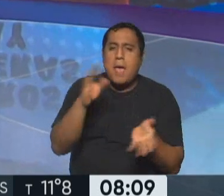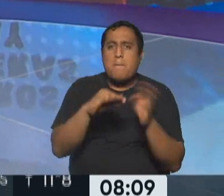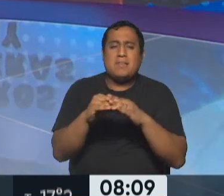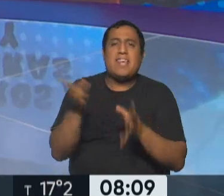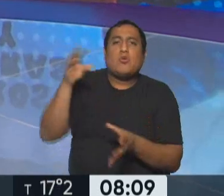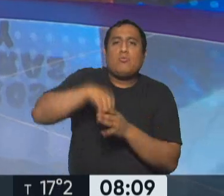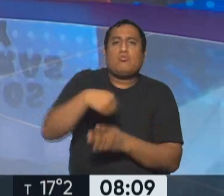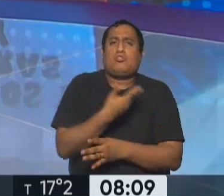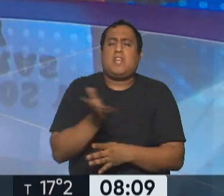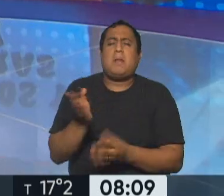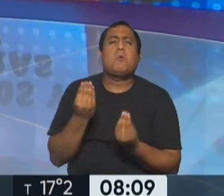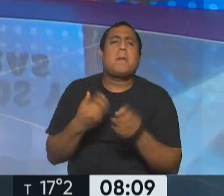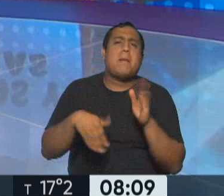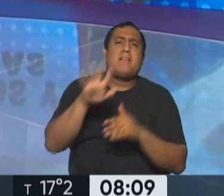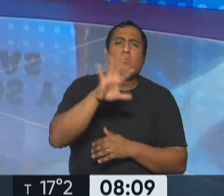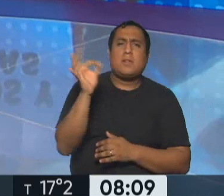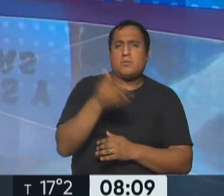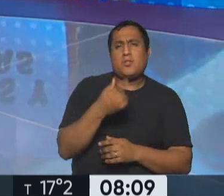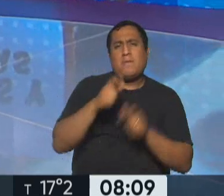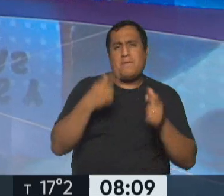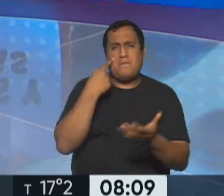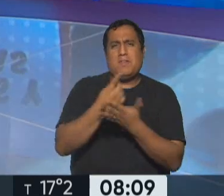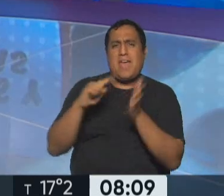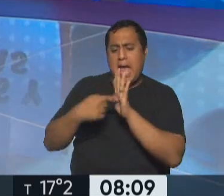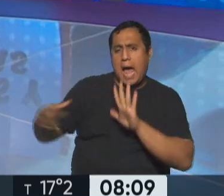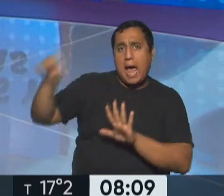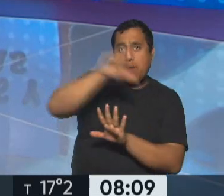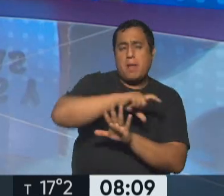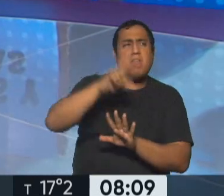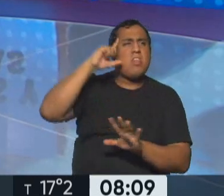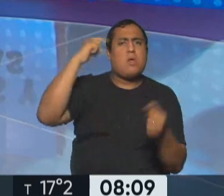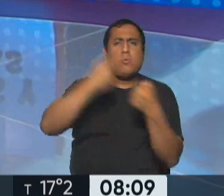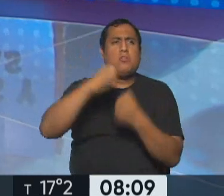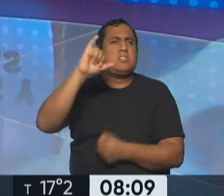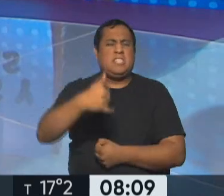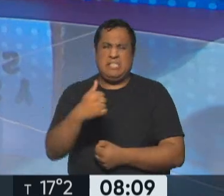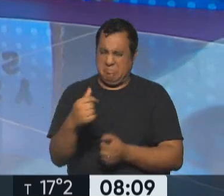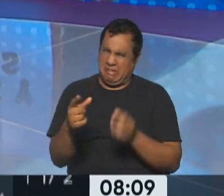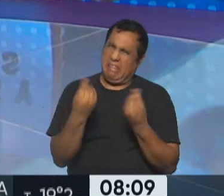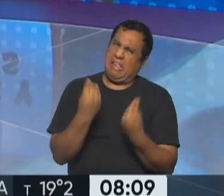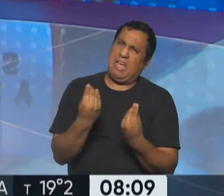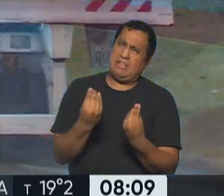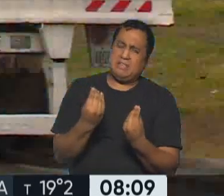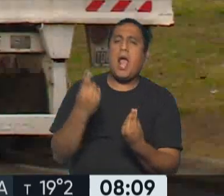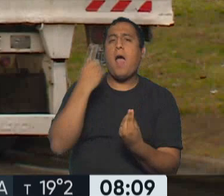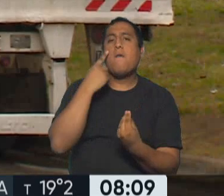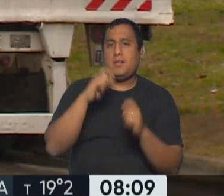60% de quienes viven en el AMBA están de acuerdo con que se aplique. ¿De qué se trata en esta nota?